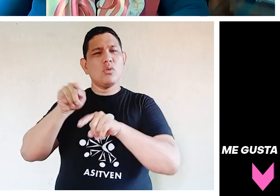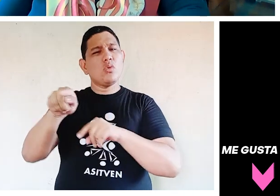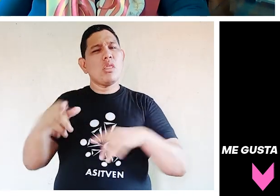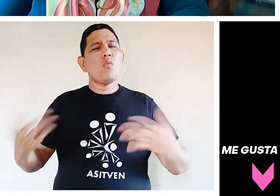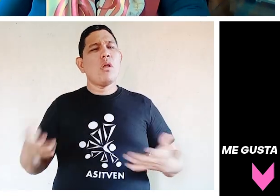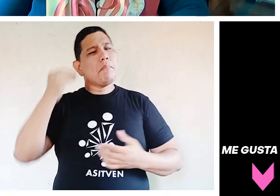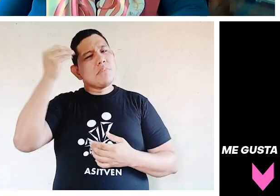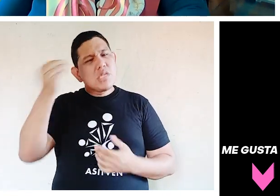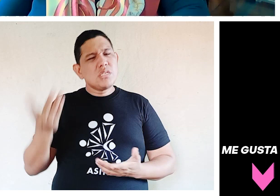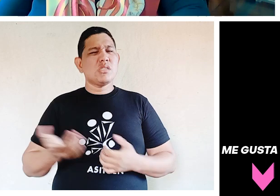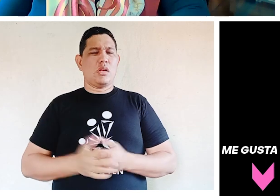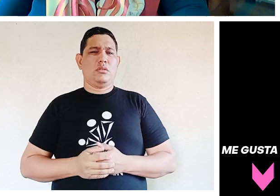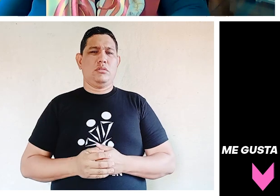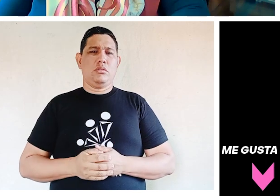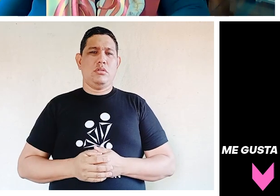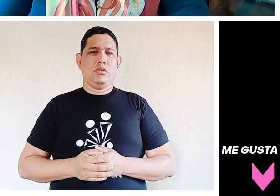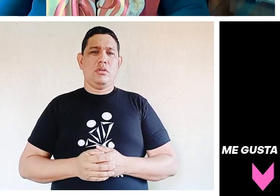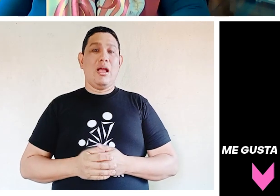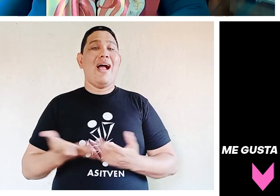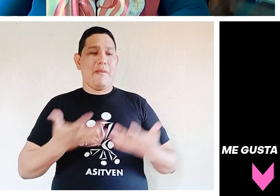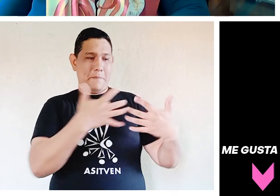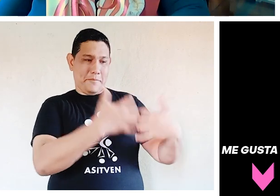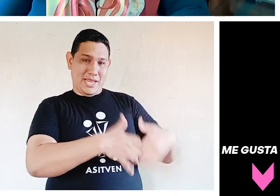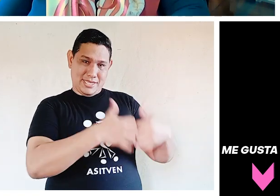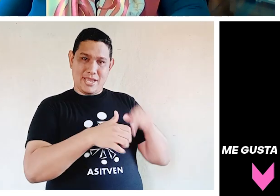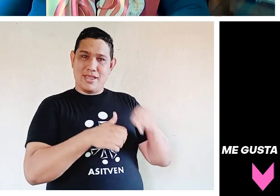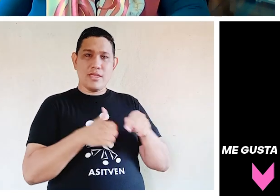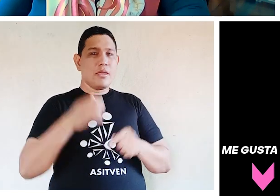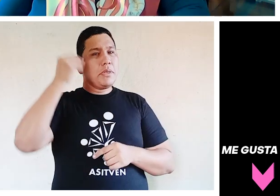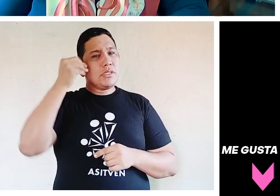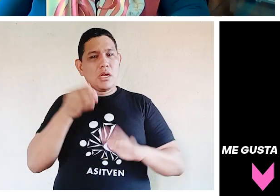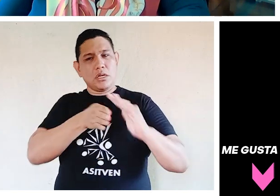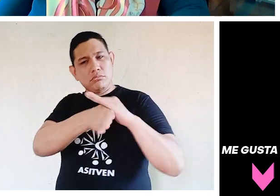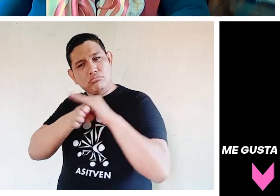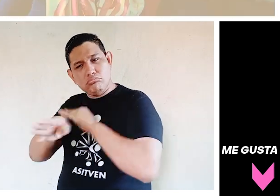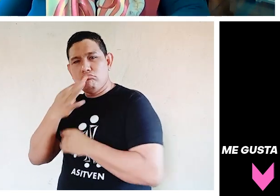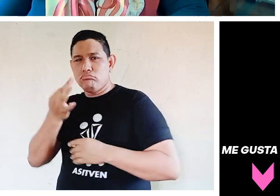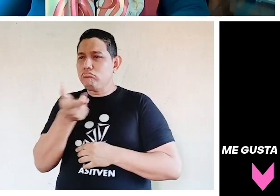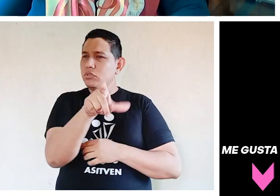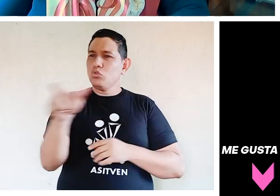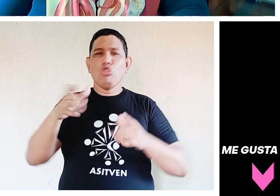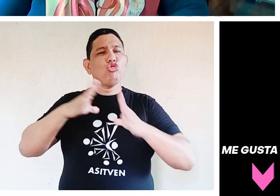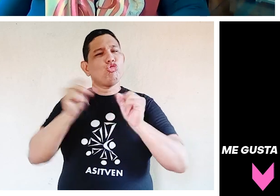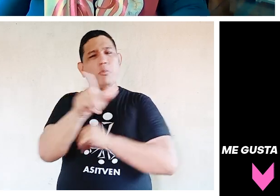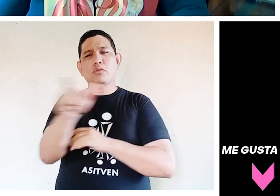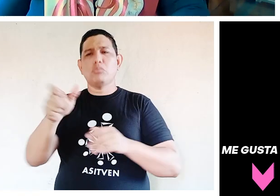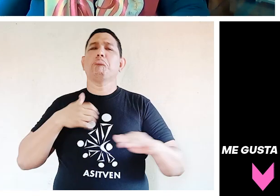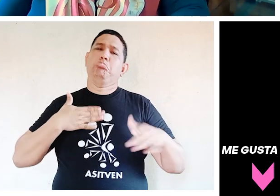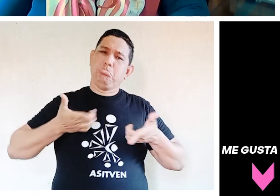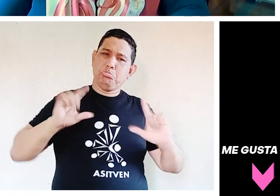falta pensar desde el punto de vista de una empresa para considerar que sea accesible para todos. Yo creo que